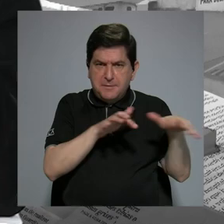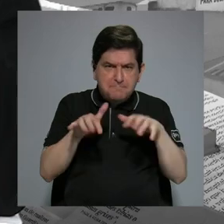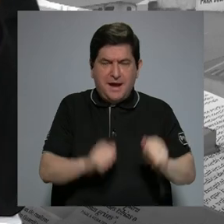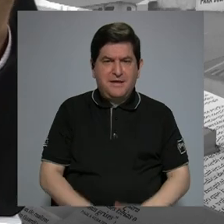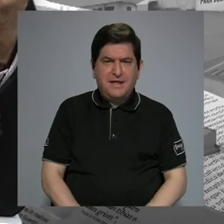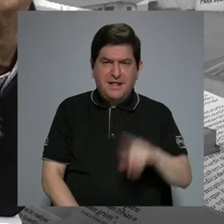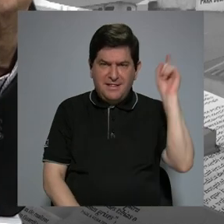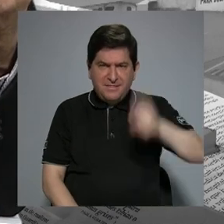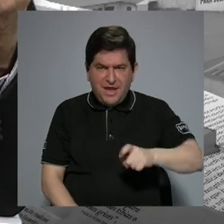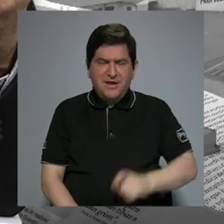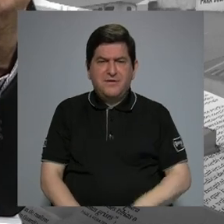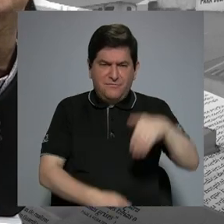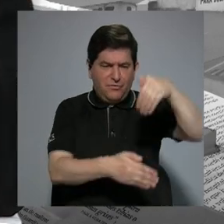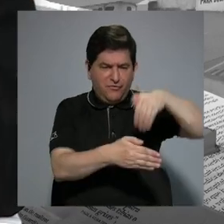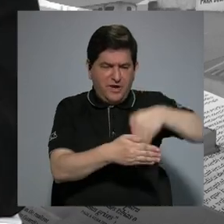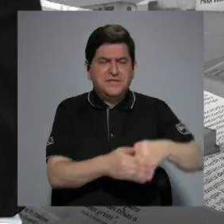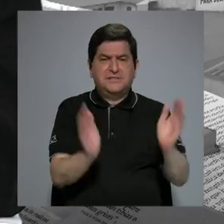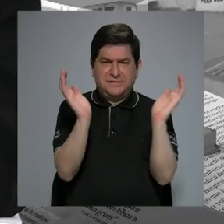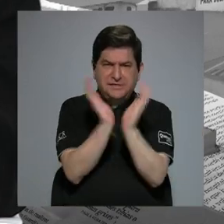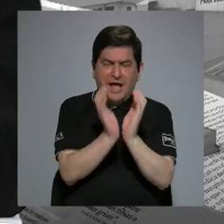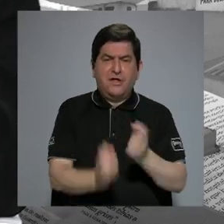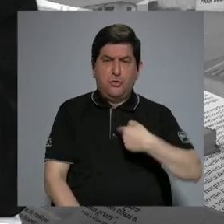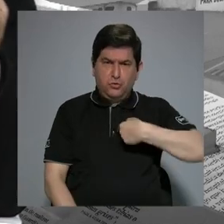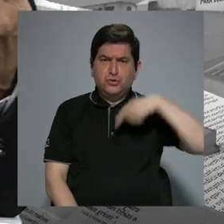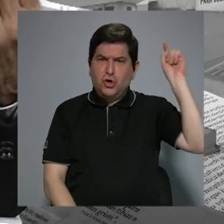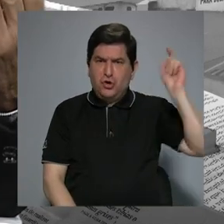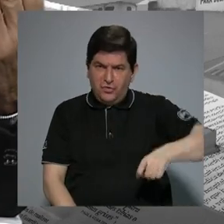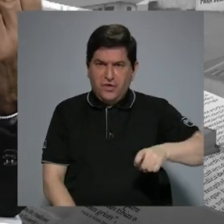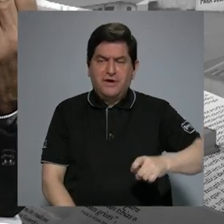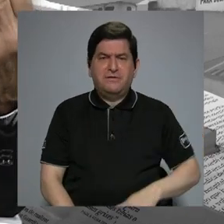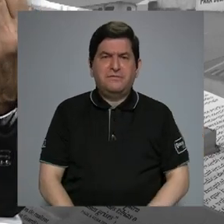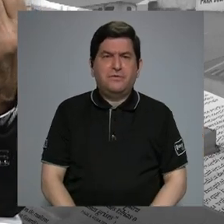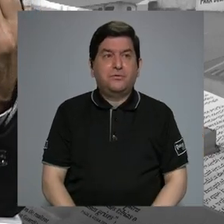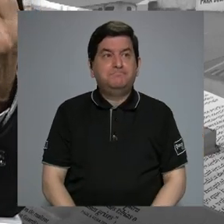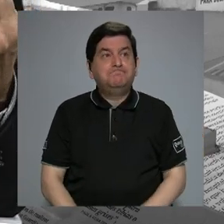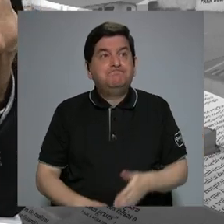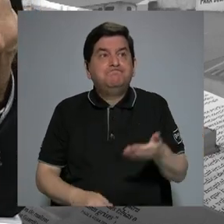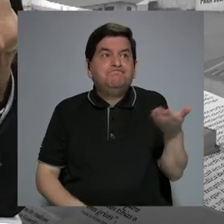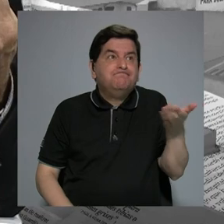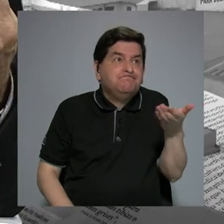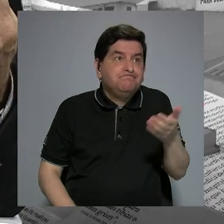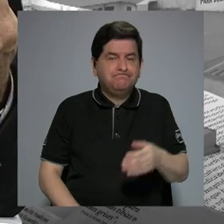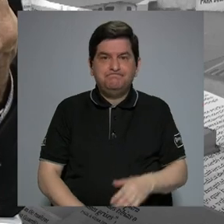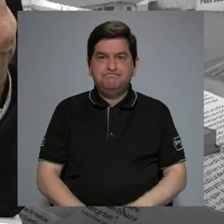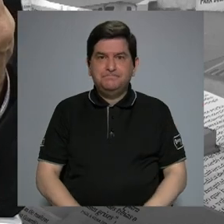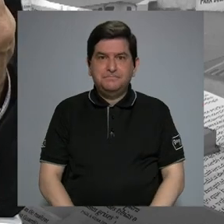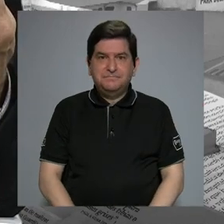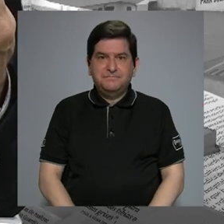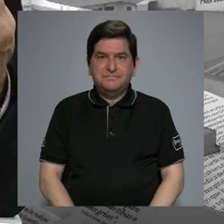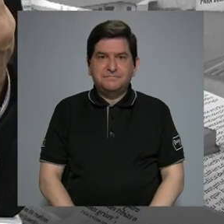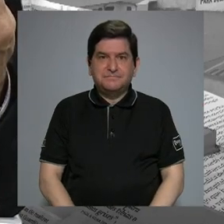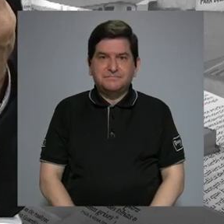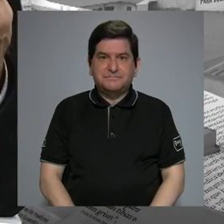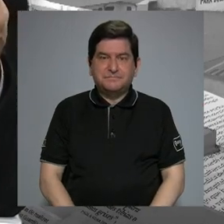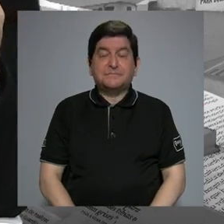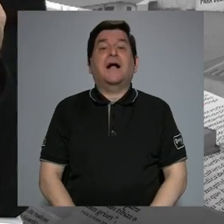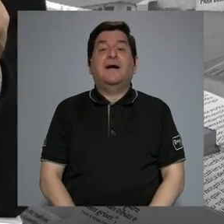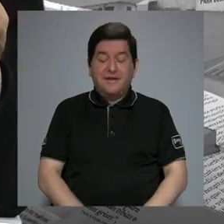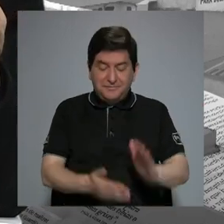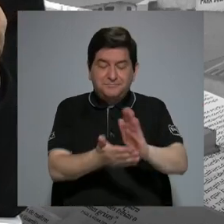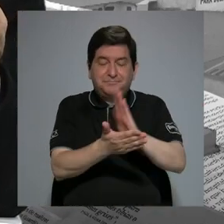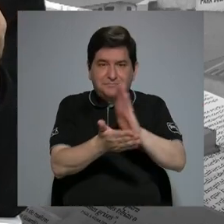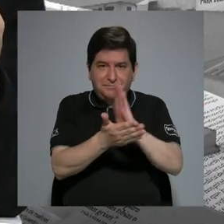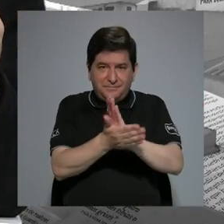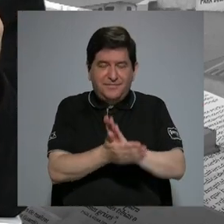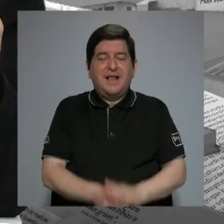Jorge debe estar registrado en la caja. Jorge debe estar, digamos, con factura digital,